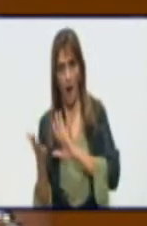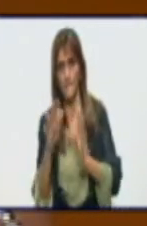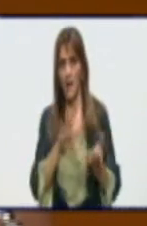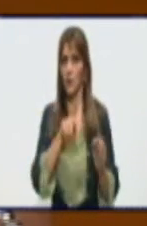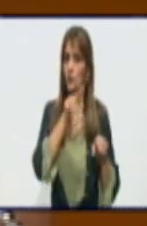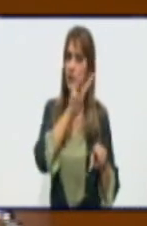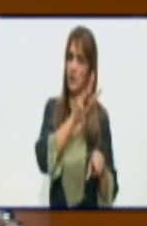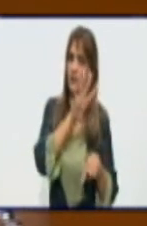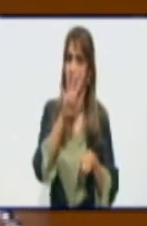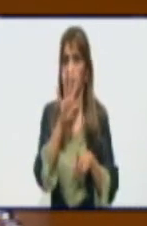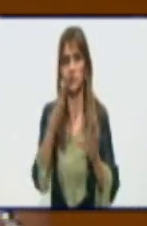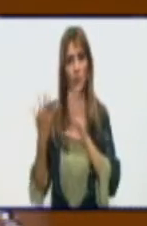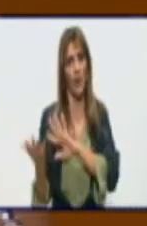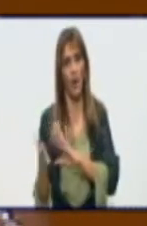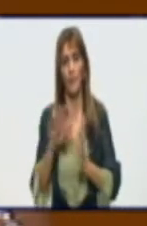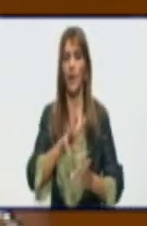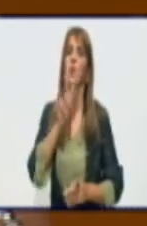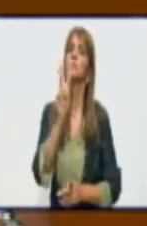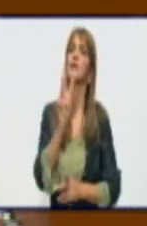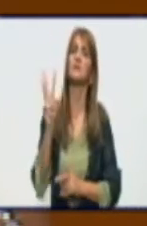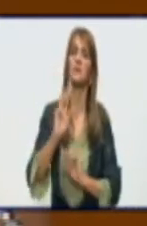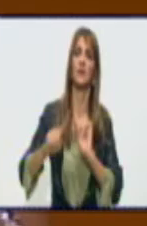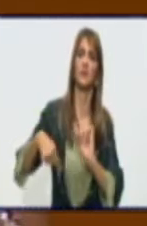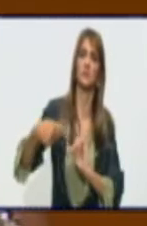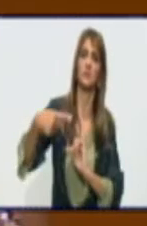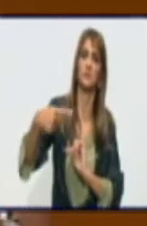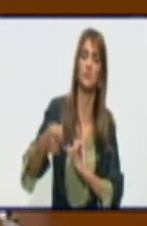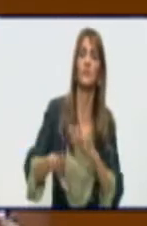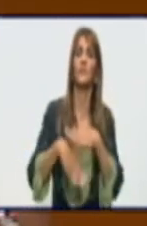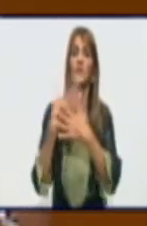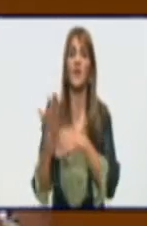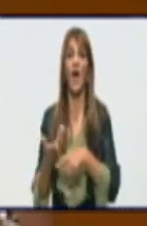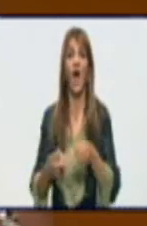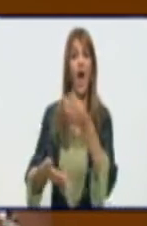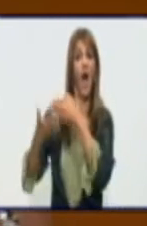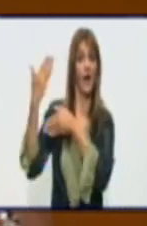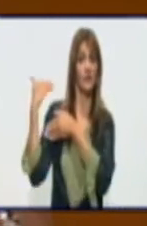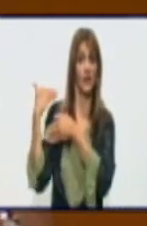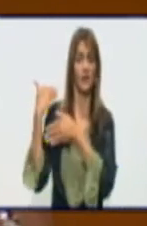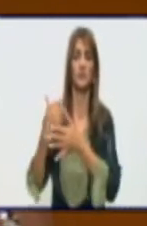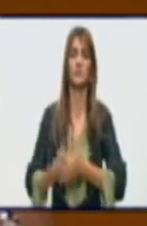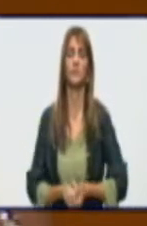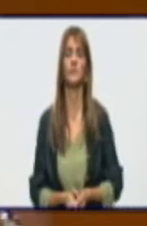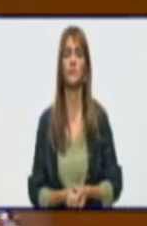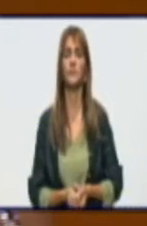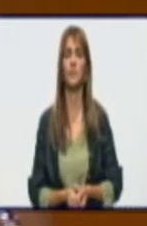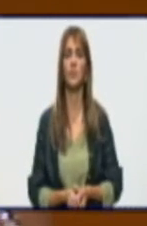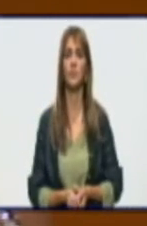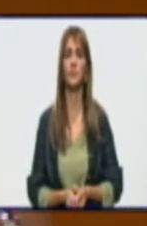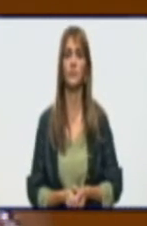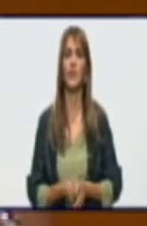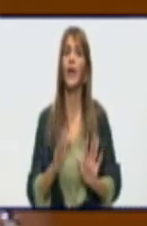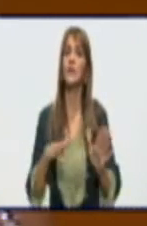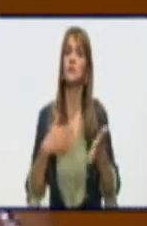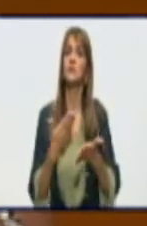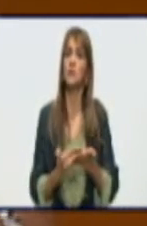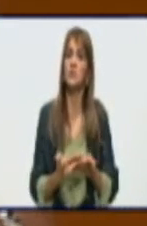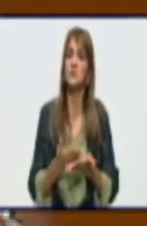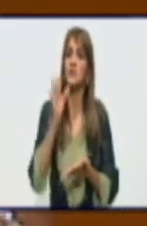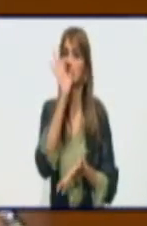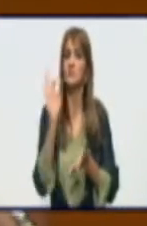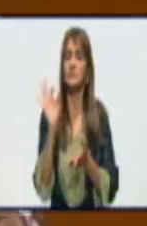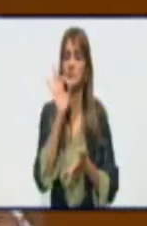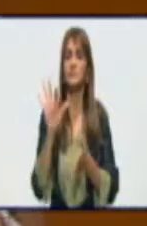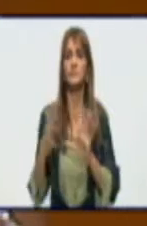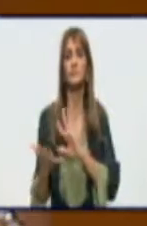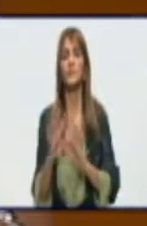que esa cifra de 6 que tenemos hoy para nada es una cifra en la que no podemos confiar ni estamos tampoco confiados. Entonces, el promedio de casos diarios ha sido de